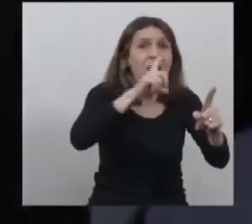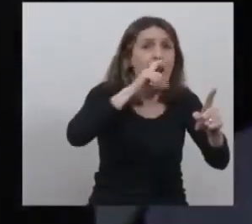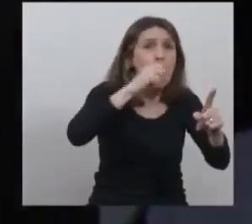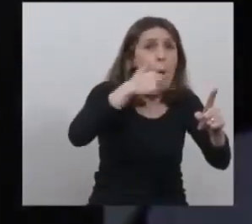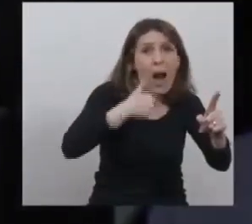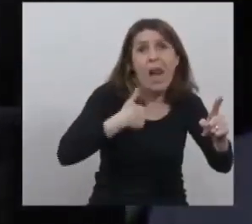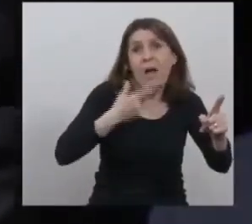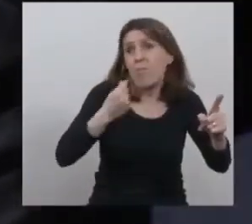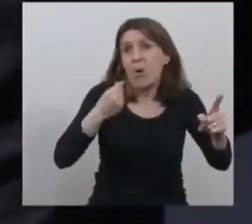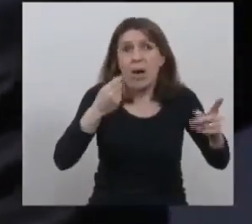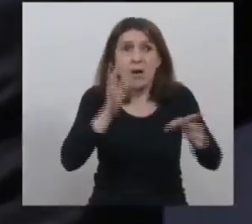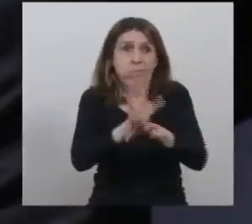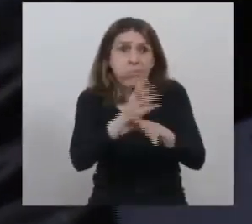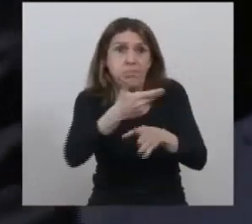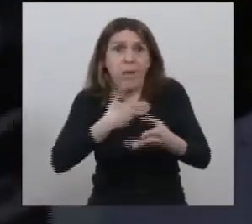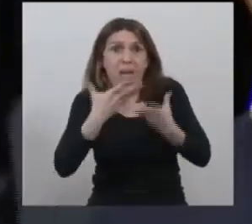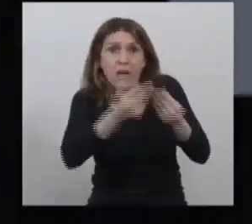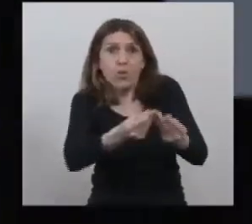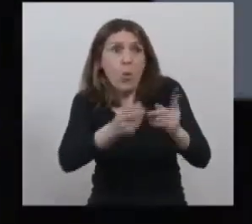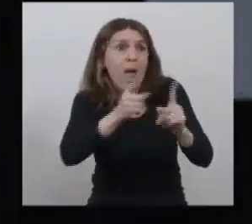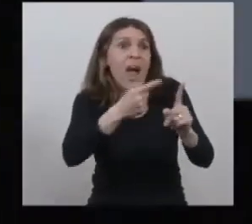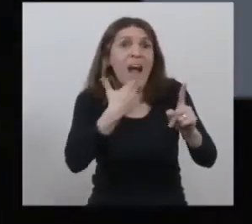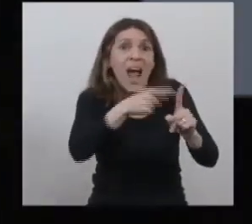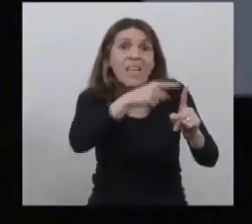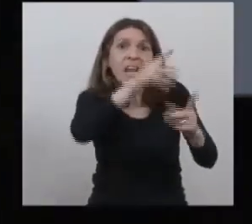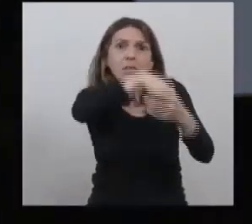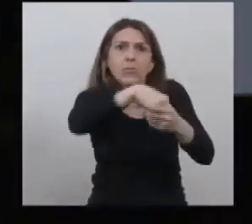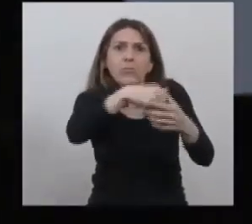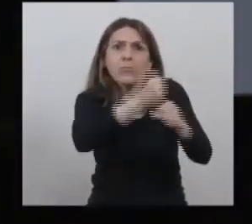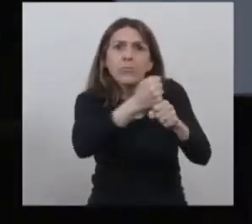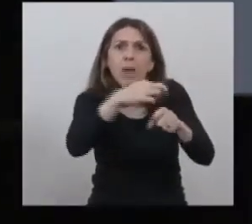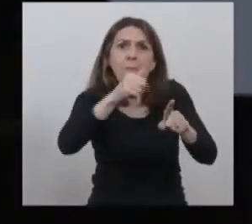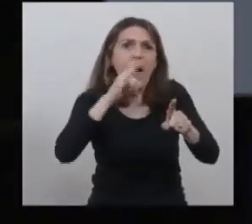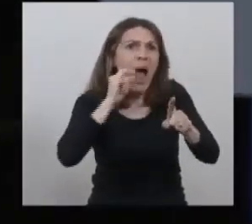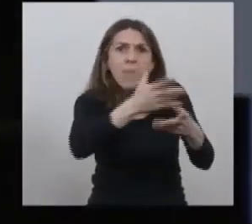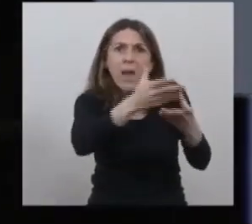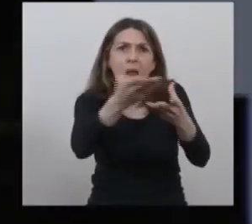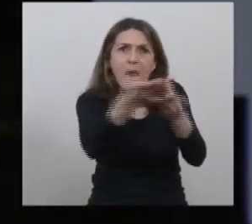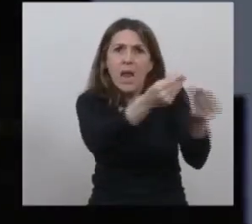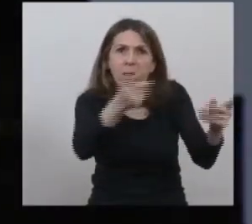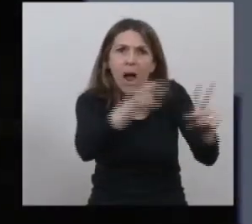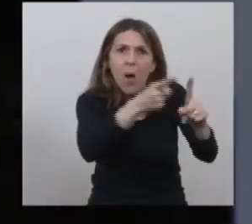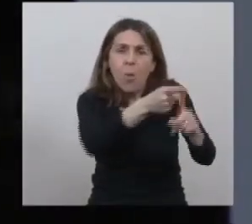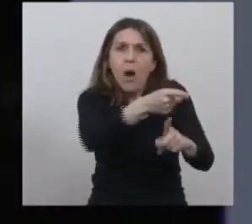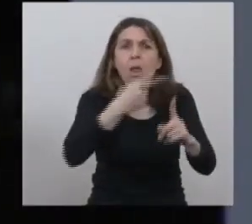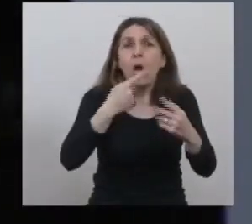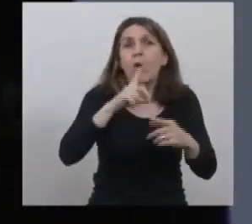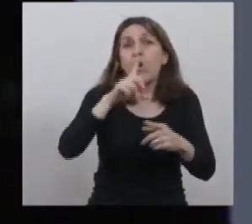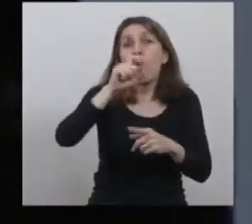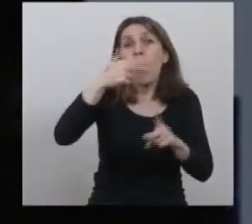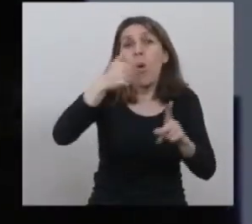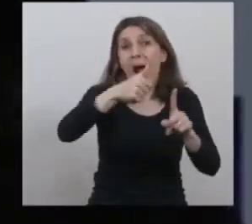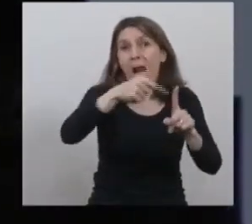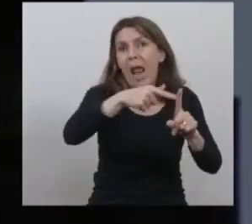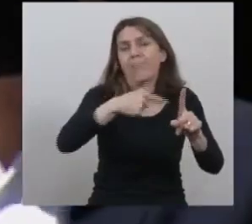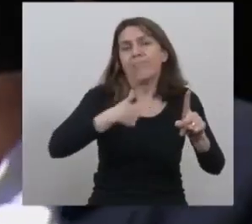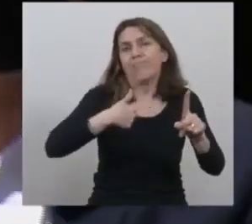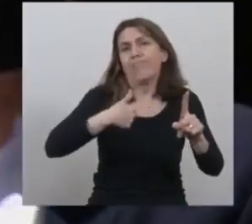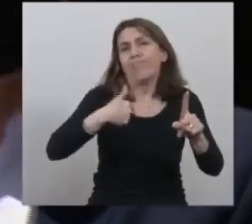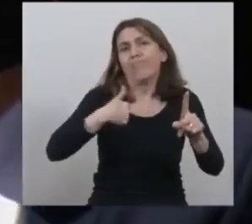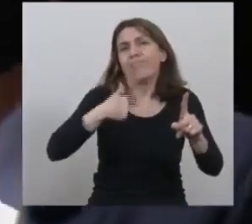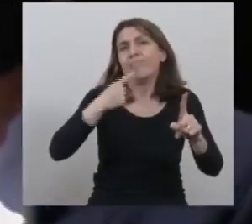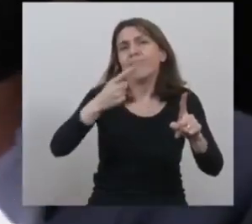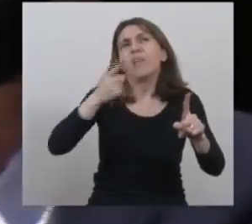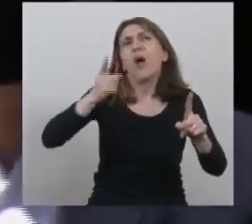por lo que hiciste desde el PAMI. Luana es una de las, que yo llamo de la parte de esa nueva